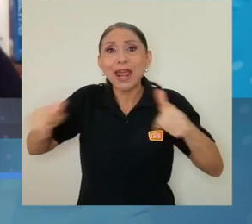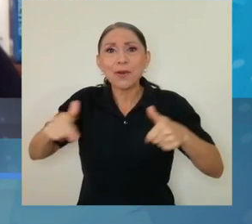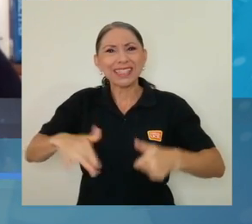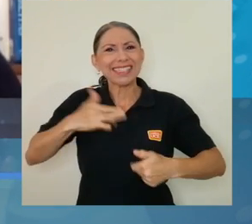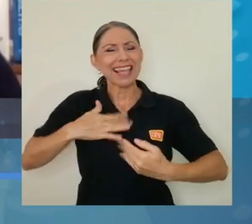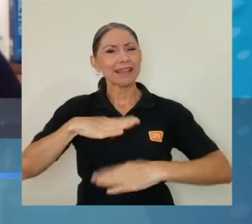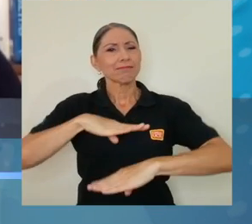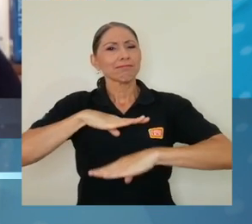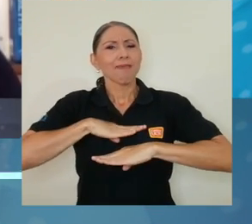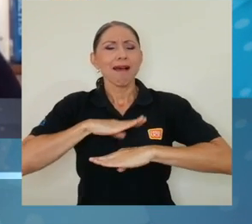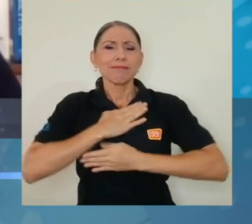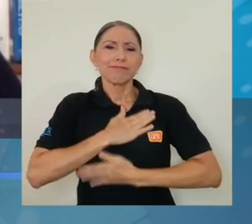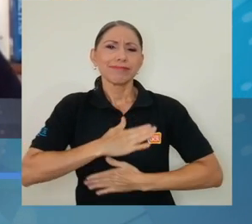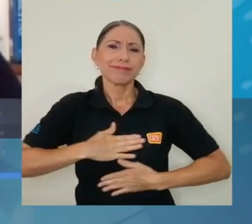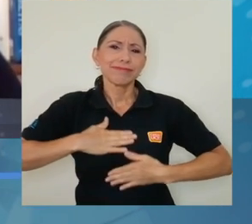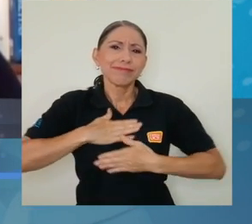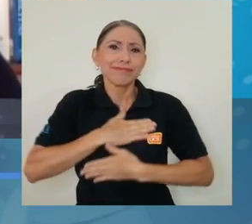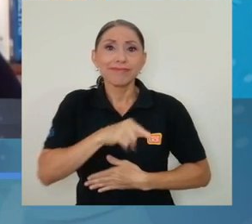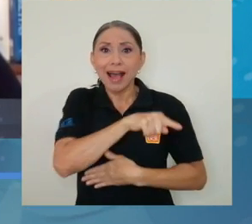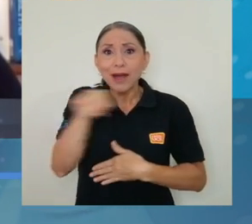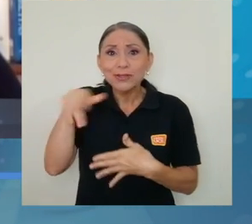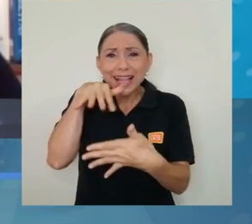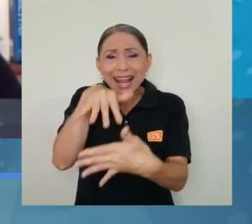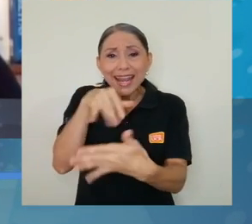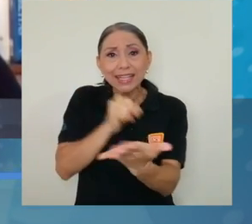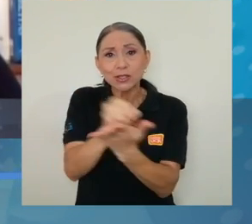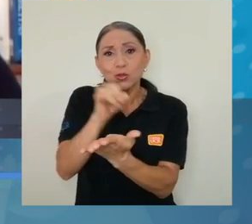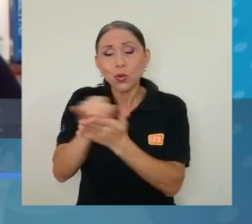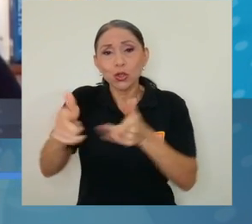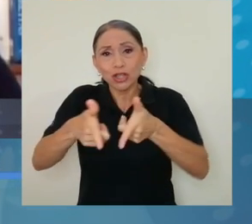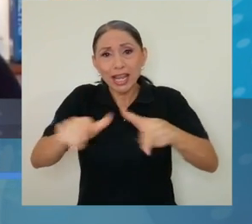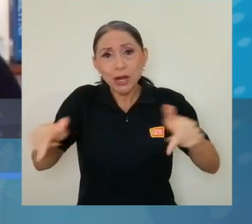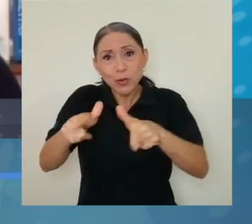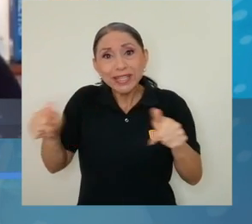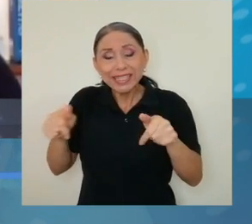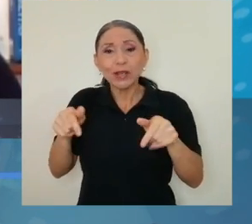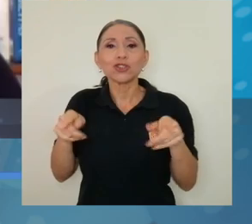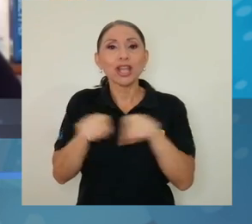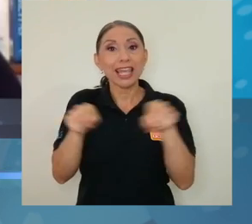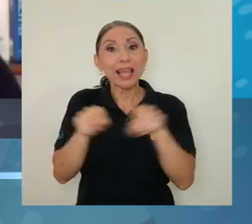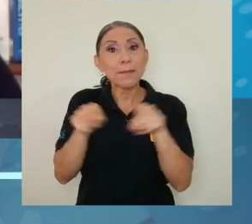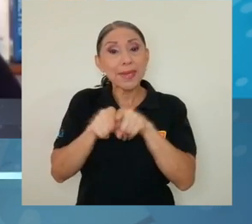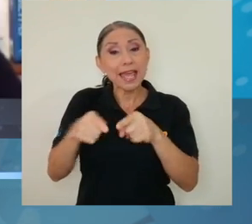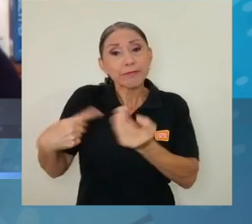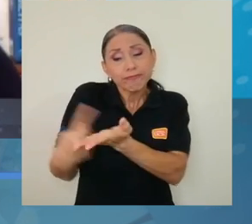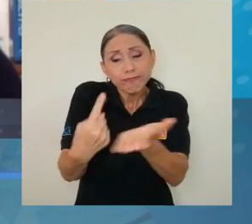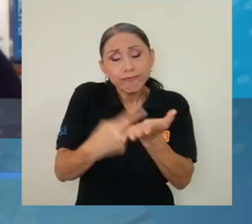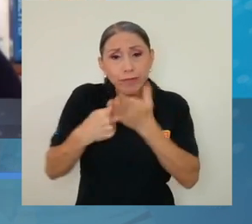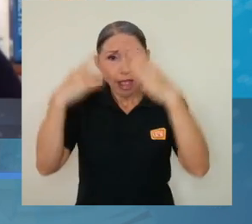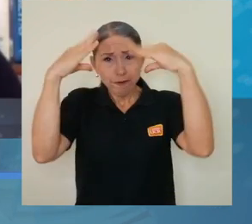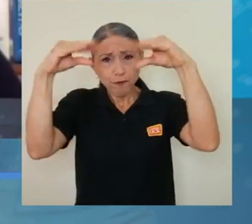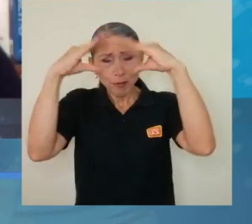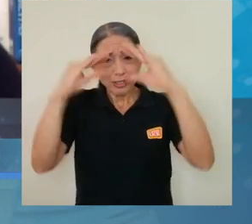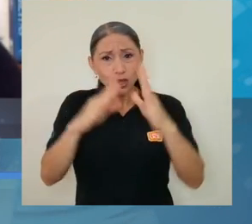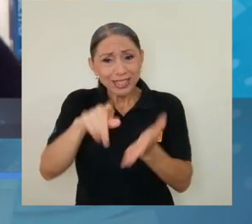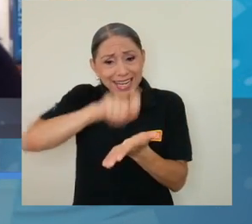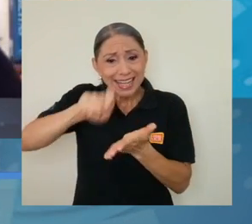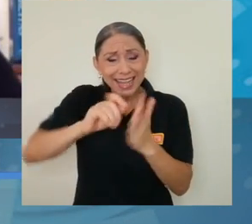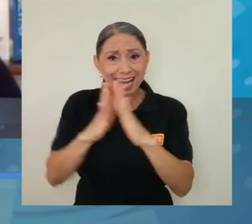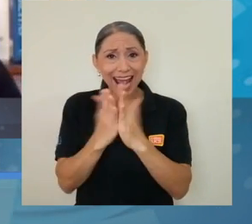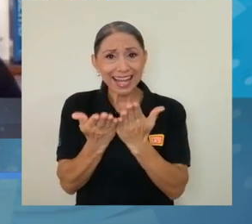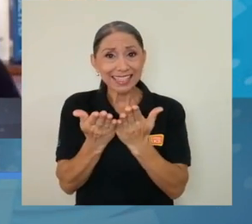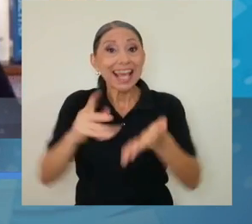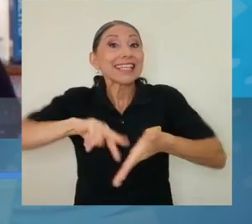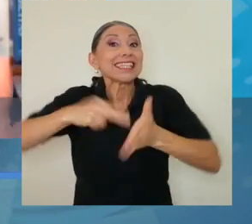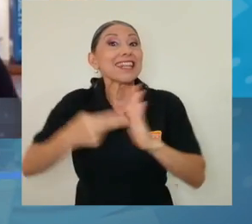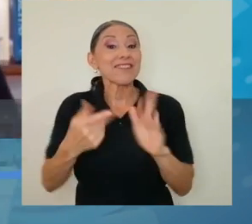mismo, que las personas disfruten al leer estudios lingüísticos y al leer crítica literaria. En este sentido, se trata de